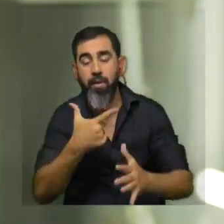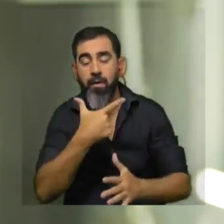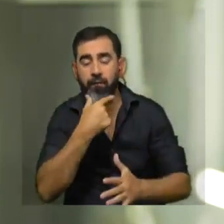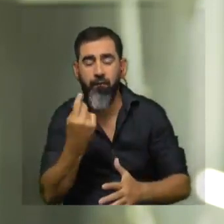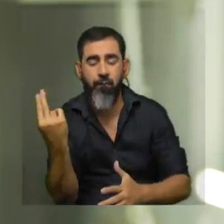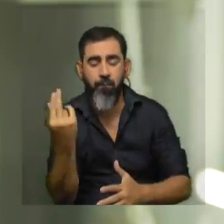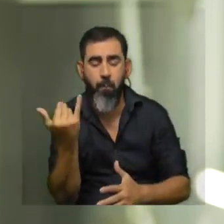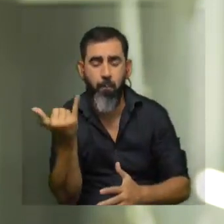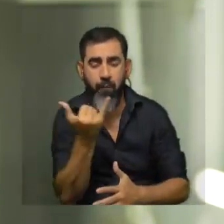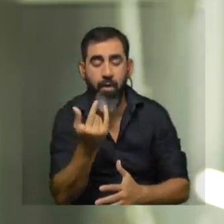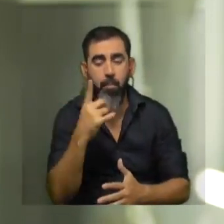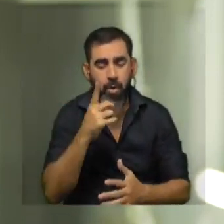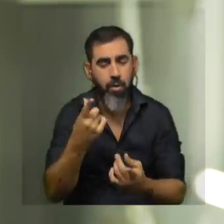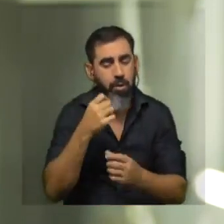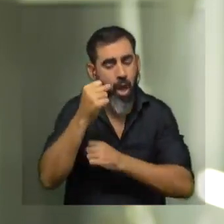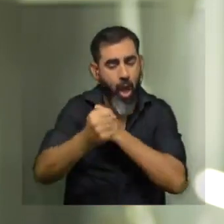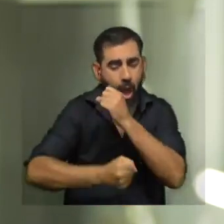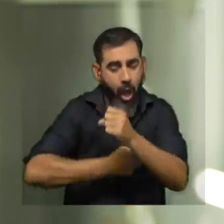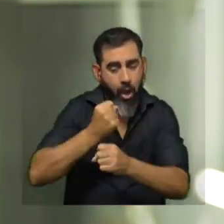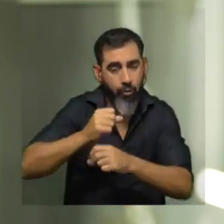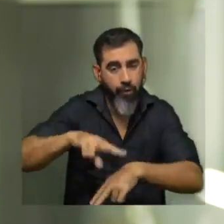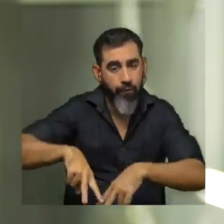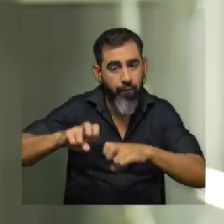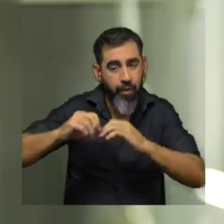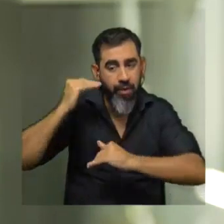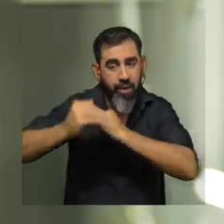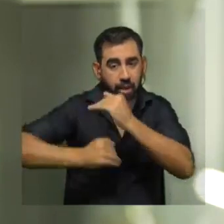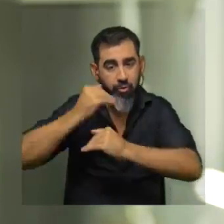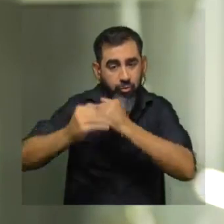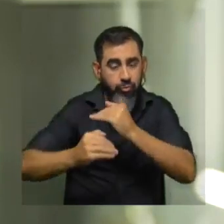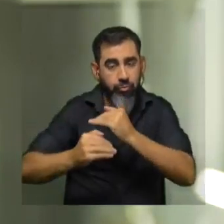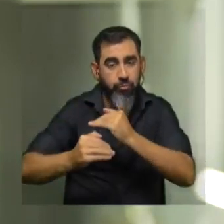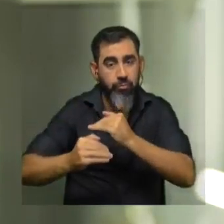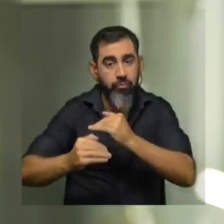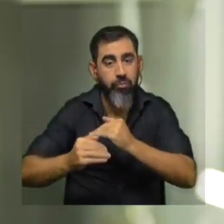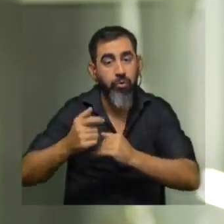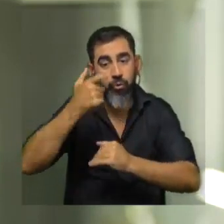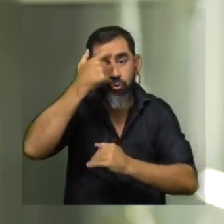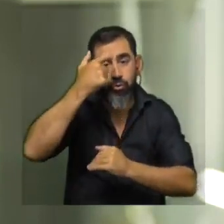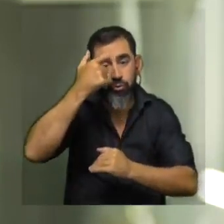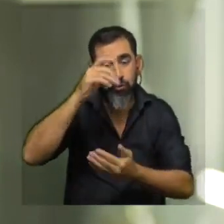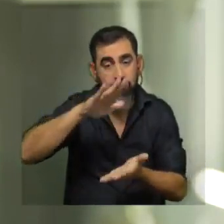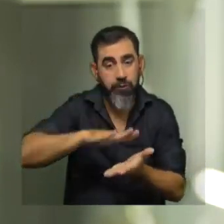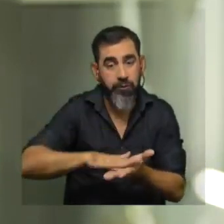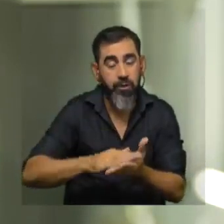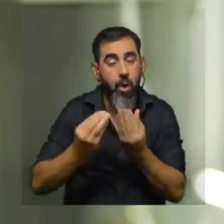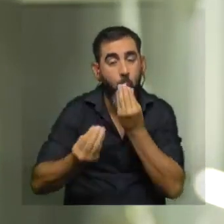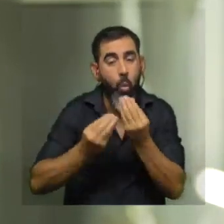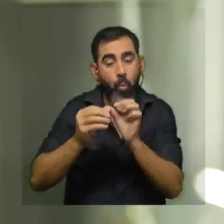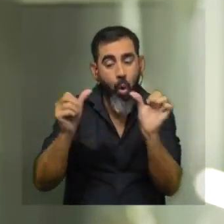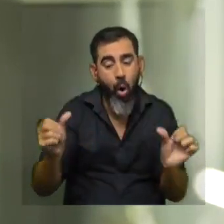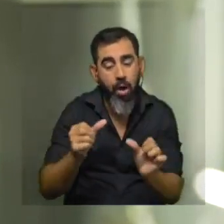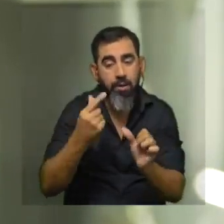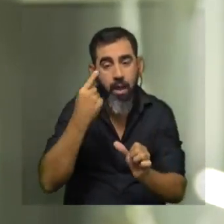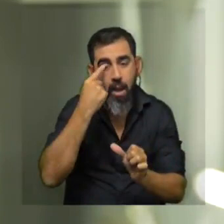requirieron de muchísimos años de investigación y desarrollo aquí en Sobre Ciencia les vamos a contar cómo se hace un